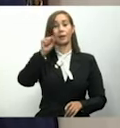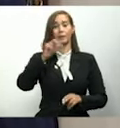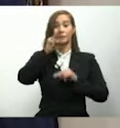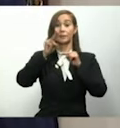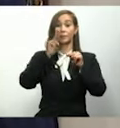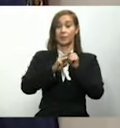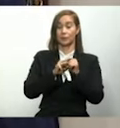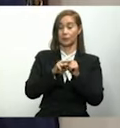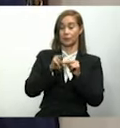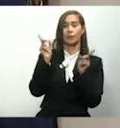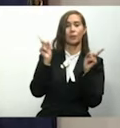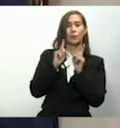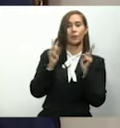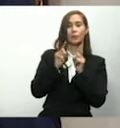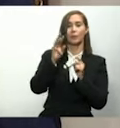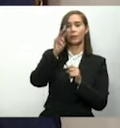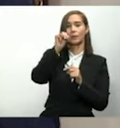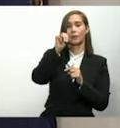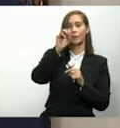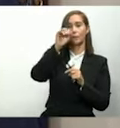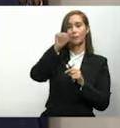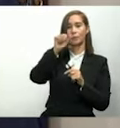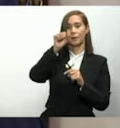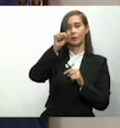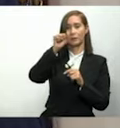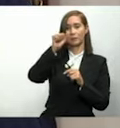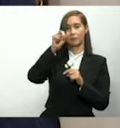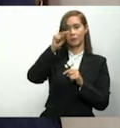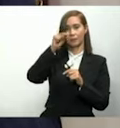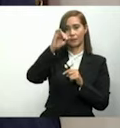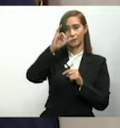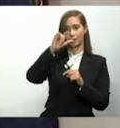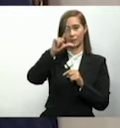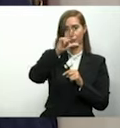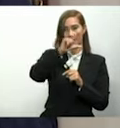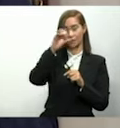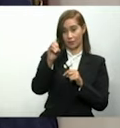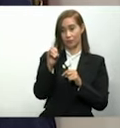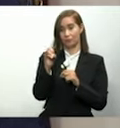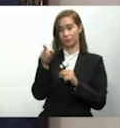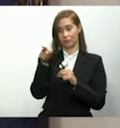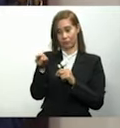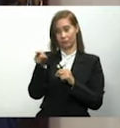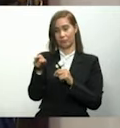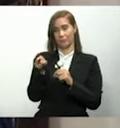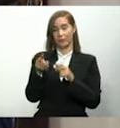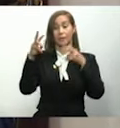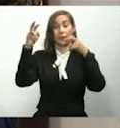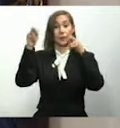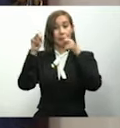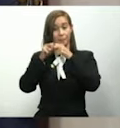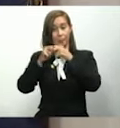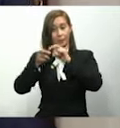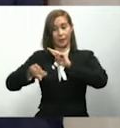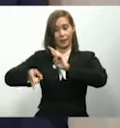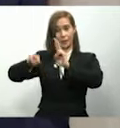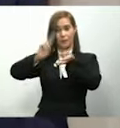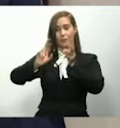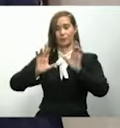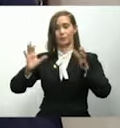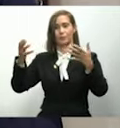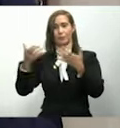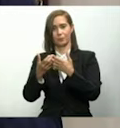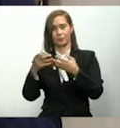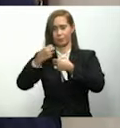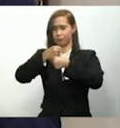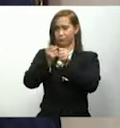proyecto de Manzanillo. Y también, que el Ministro Almonte no mencionó, energías renovables también, que